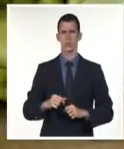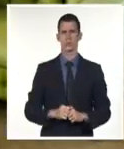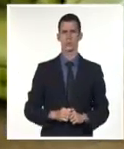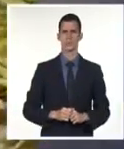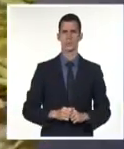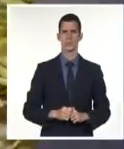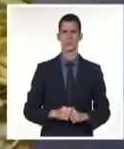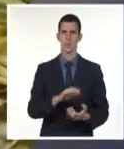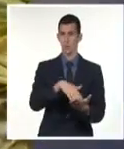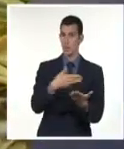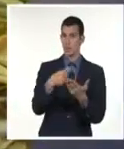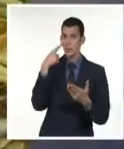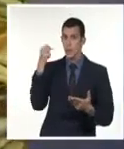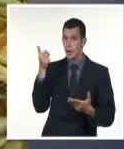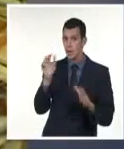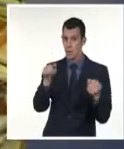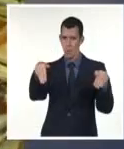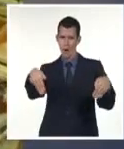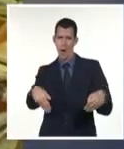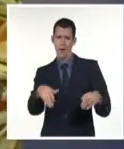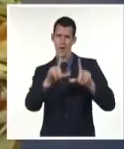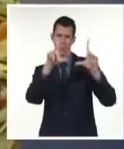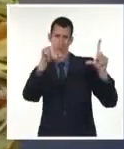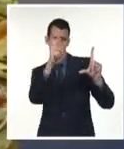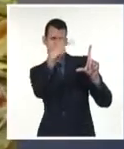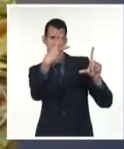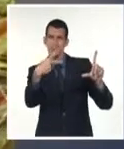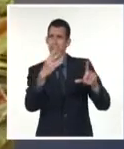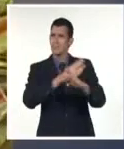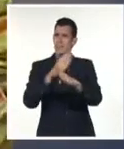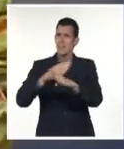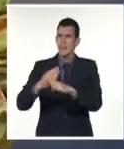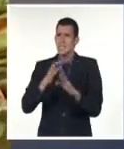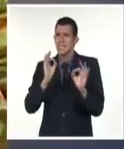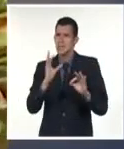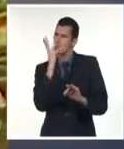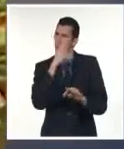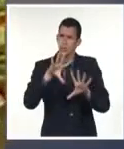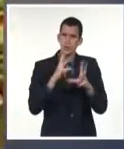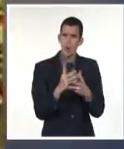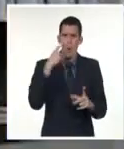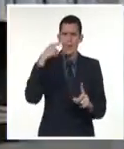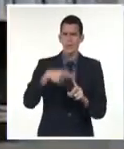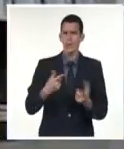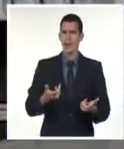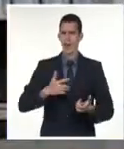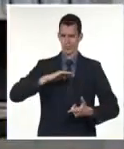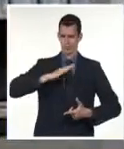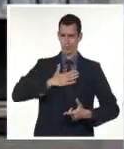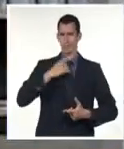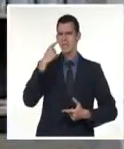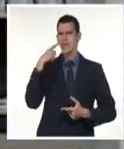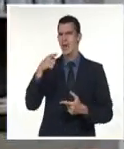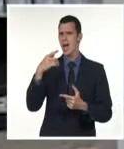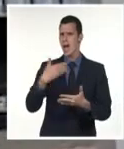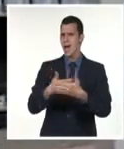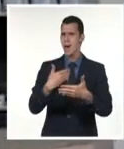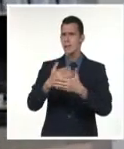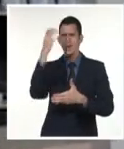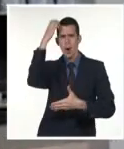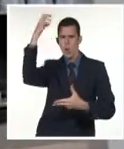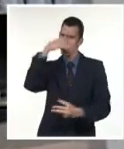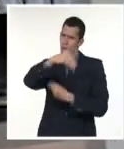tanto para el mercado nacional como foráneo, y expresan la voluntad del sector en ser también partícipe de las transformaciones económicas